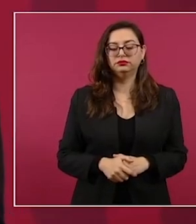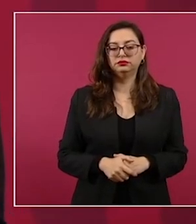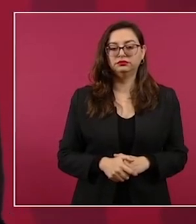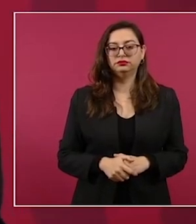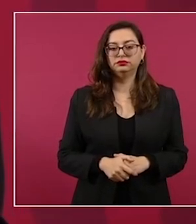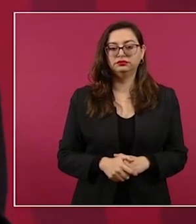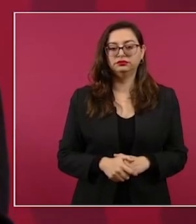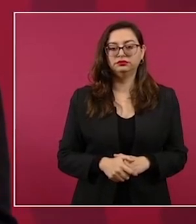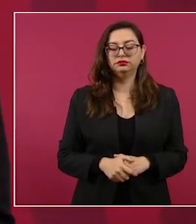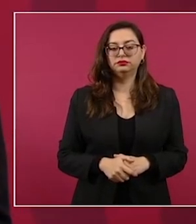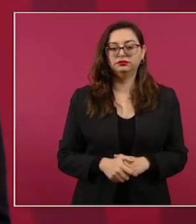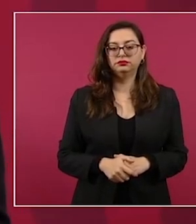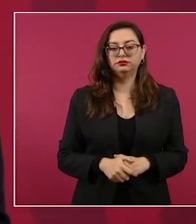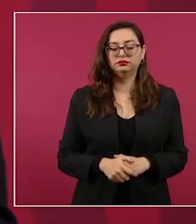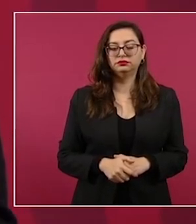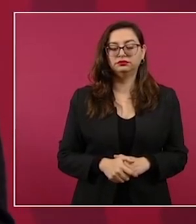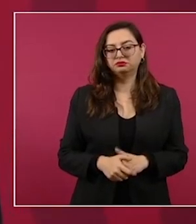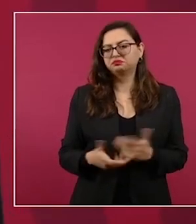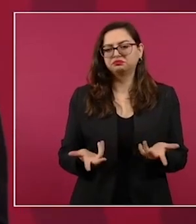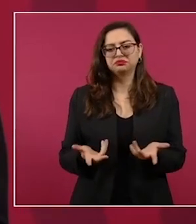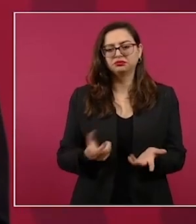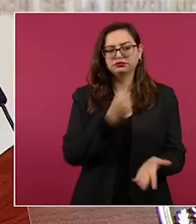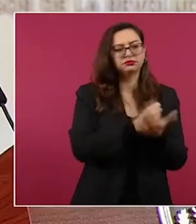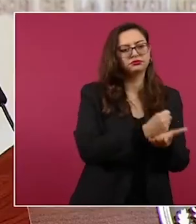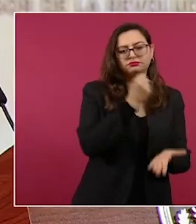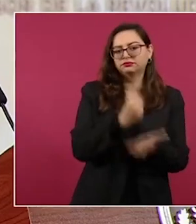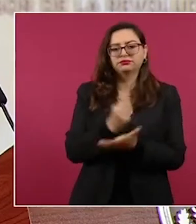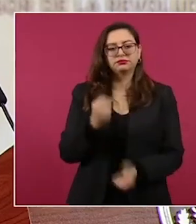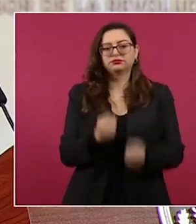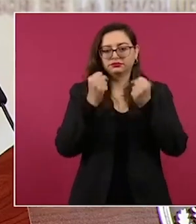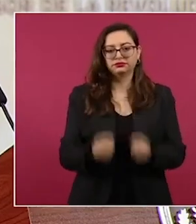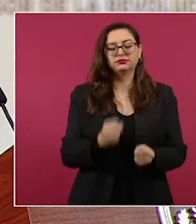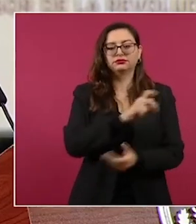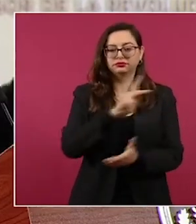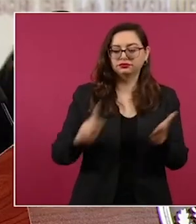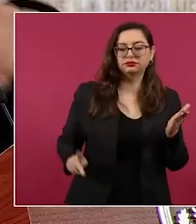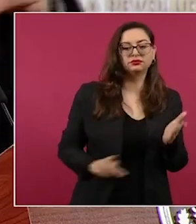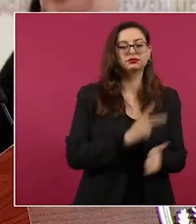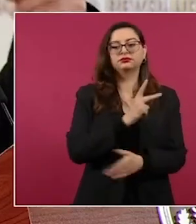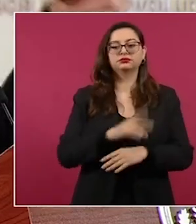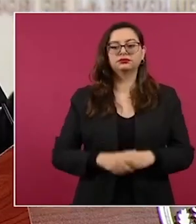Porque los adversarios van a ir a